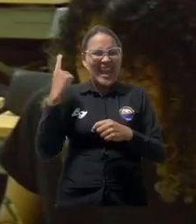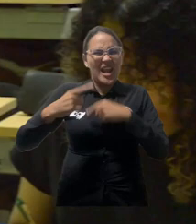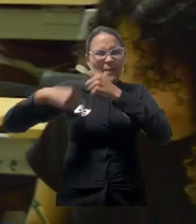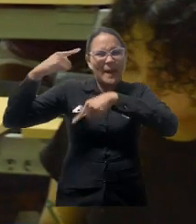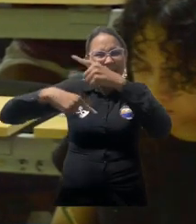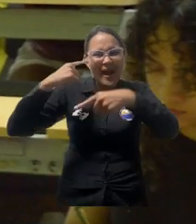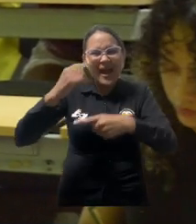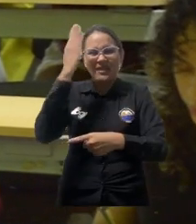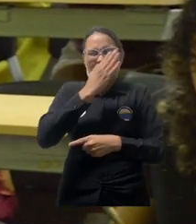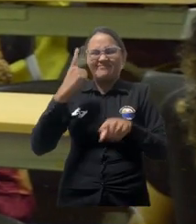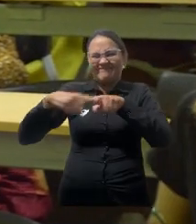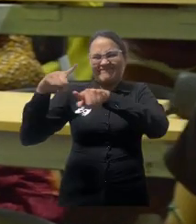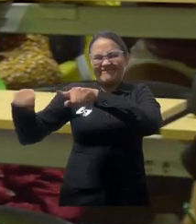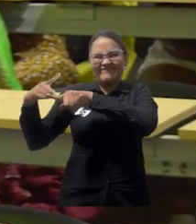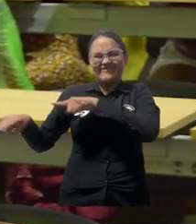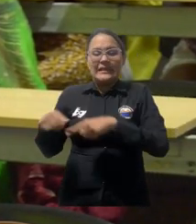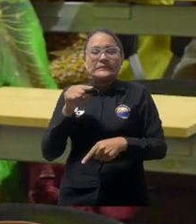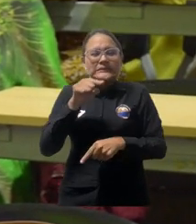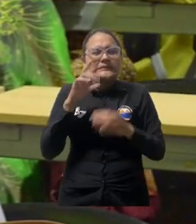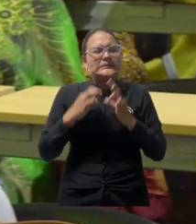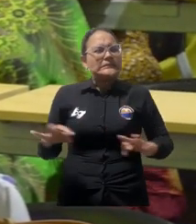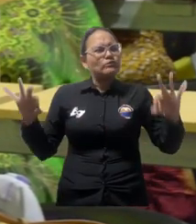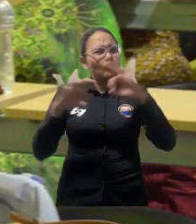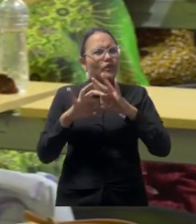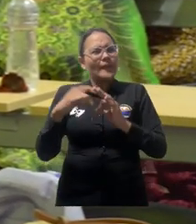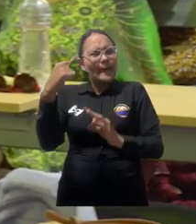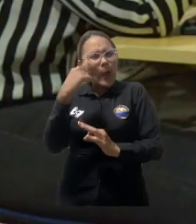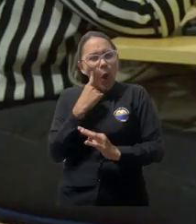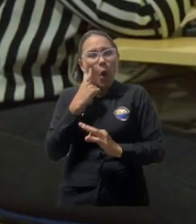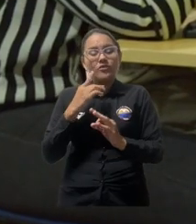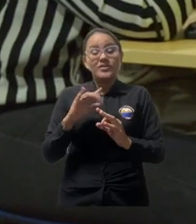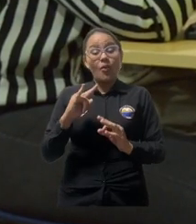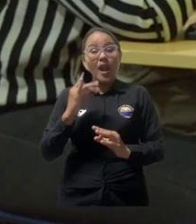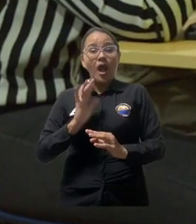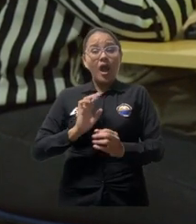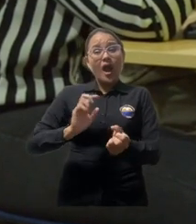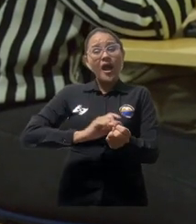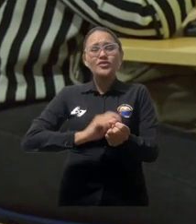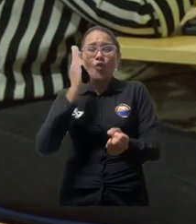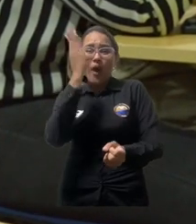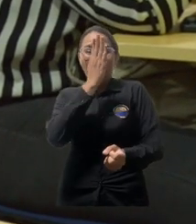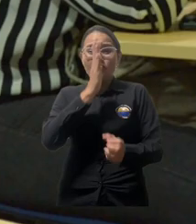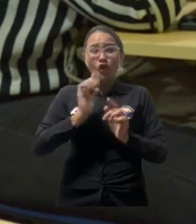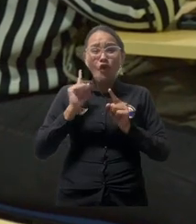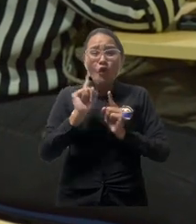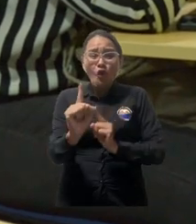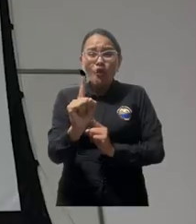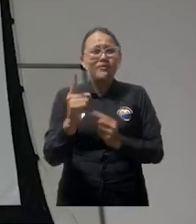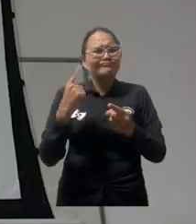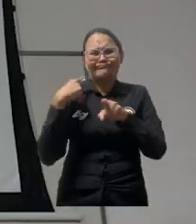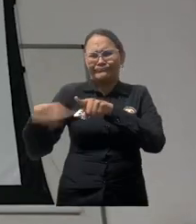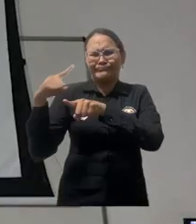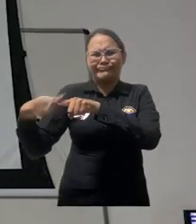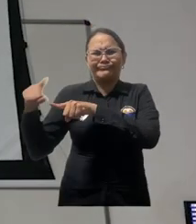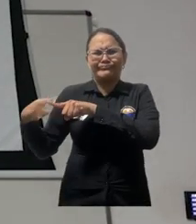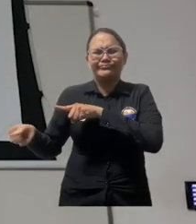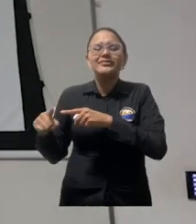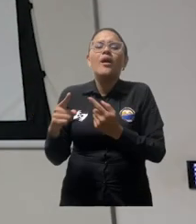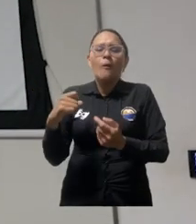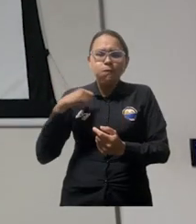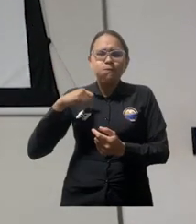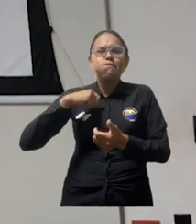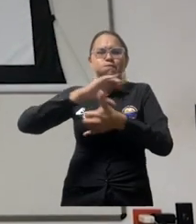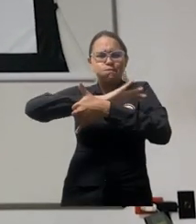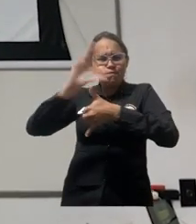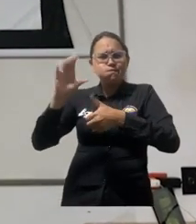El tema de afrodescendencias y de territorialidades, y es que se reconozca que no hay una sola forma de ser afrodescendiente, sino que hay muchas formas